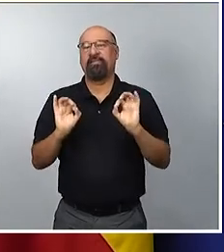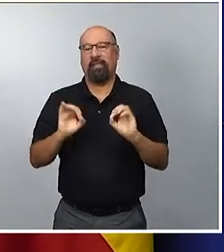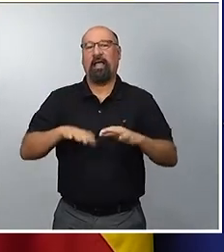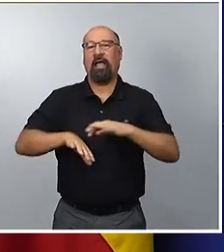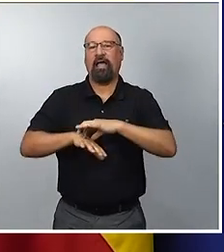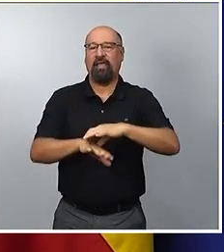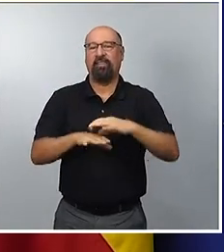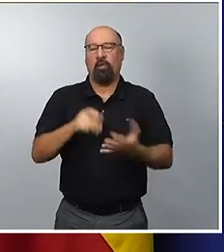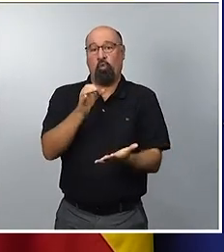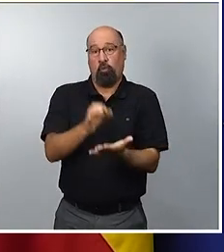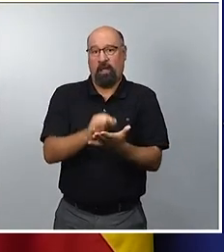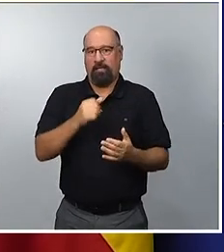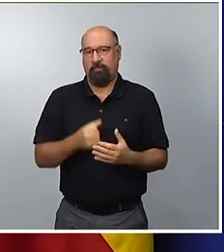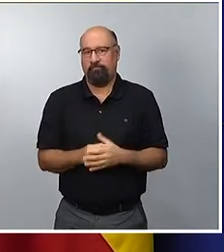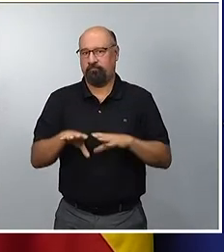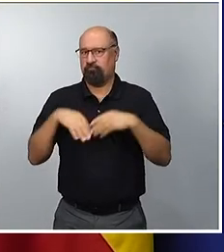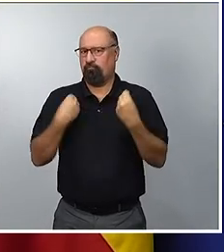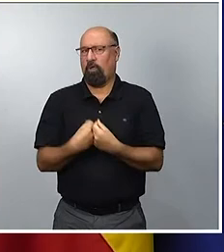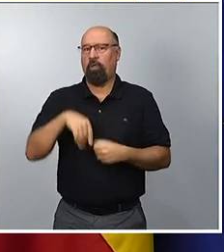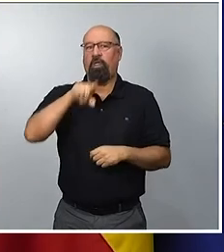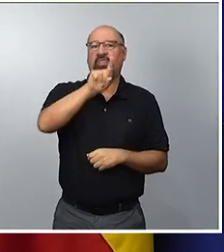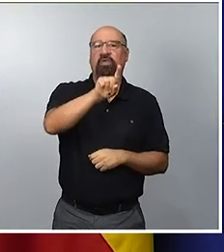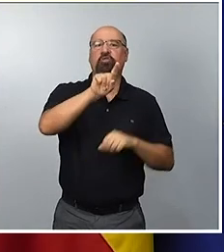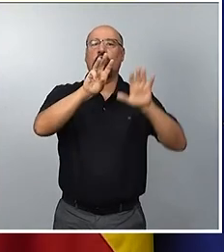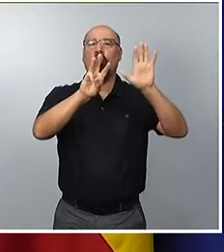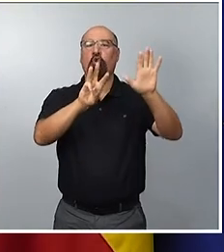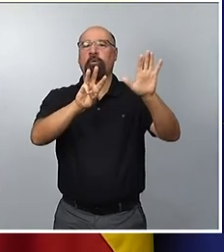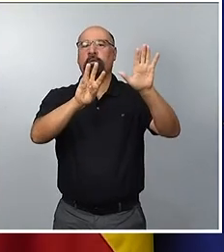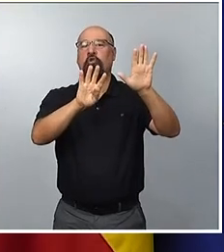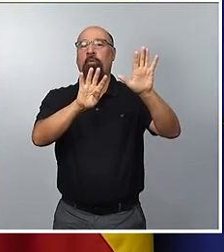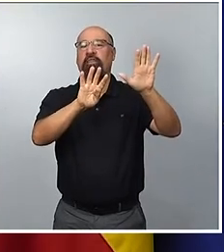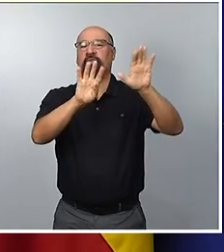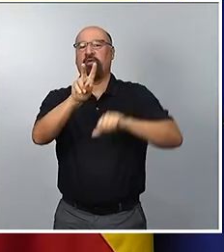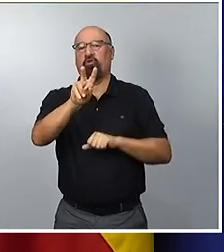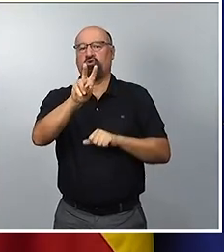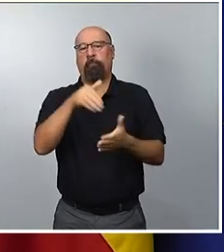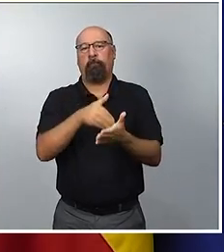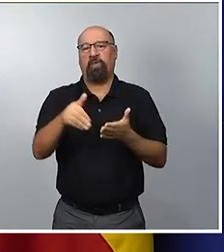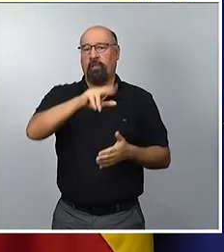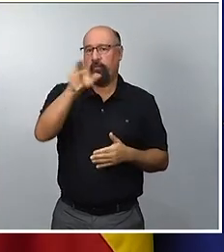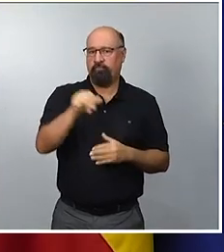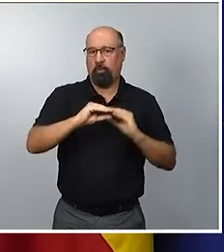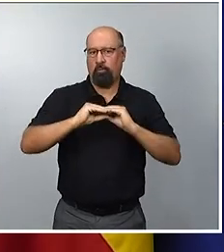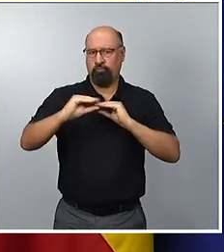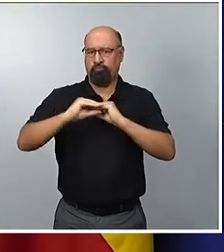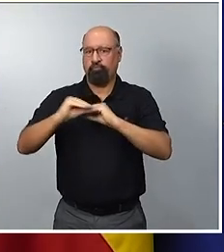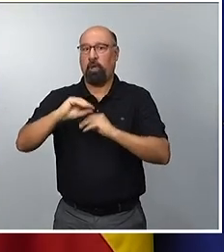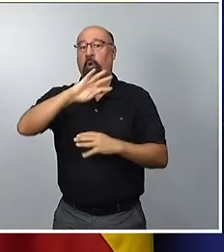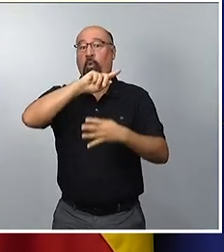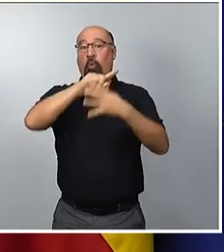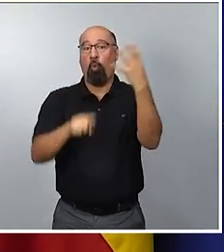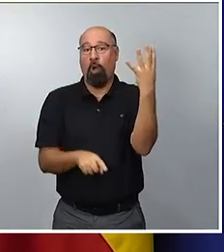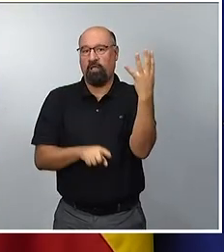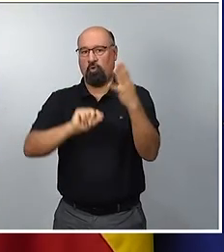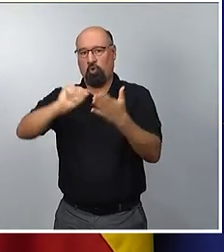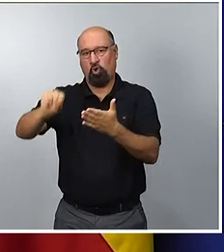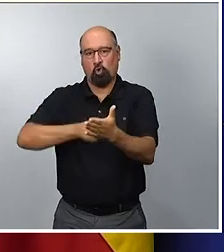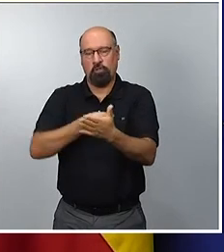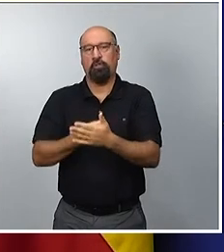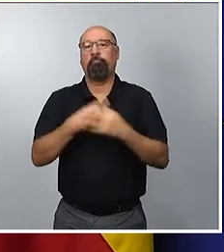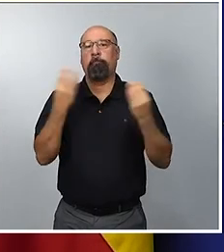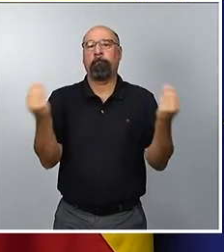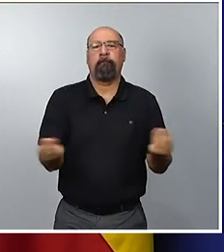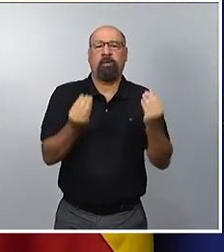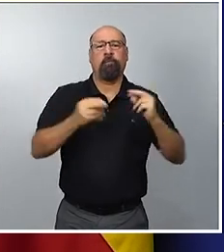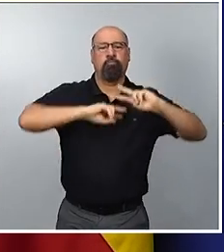Concretamente, hemos movilizado 192 millones de euros en este Consejo de Ministros para cuatro contratos para la conservación, modernización y